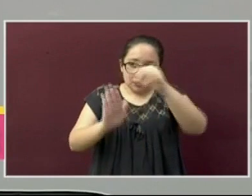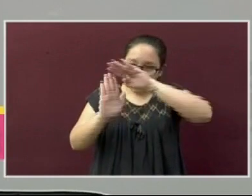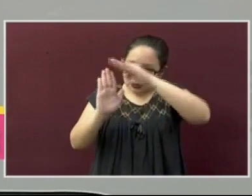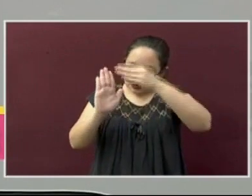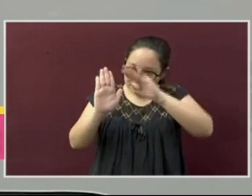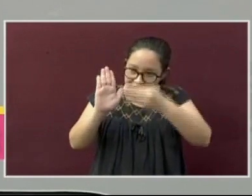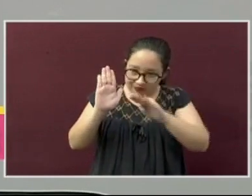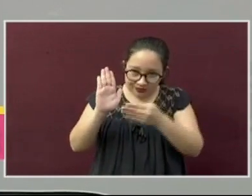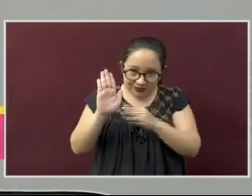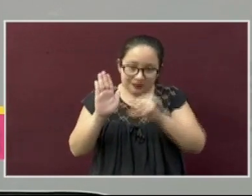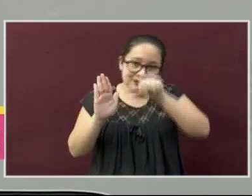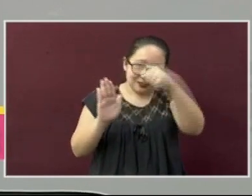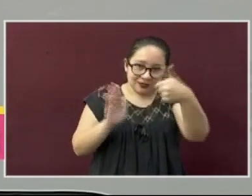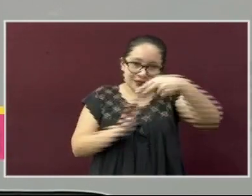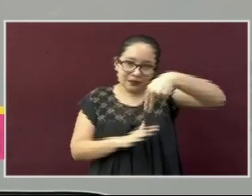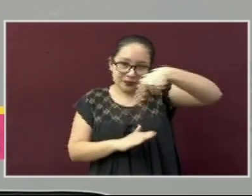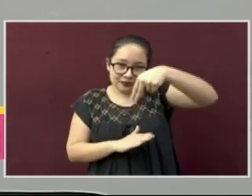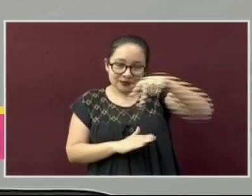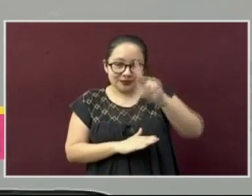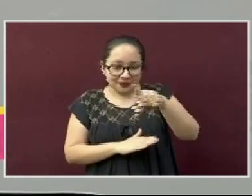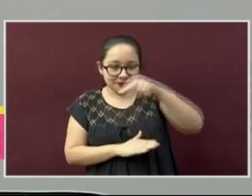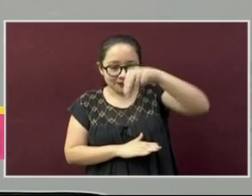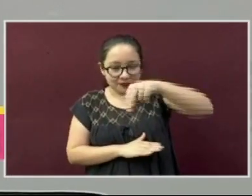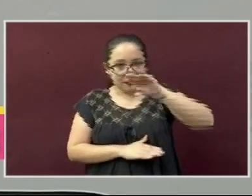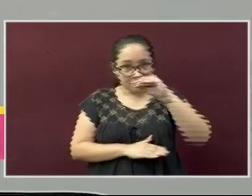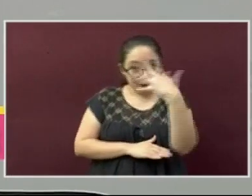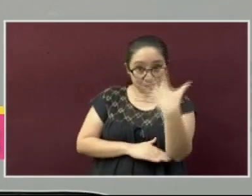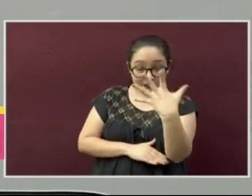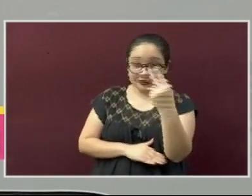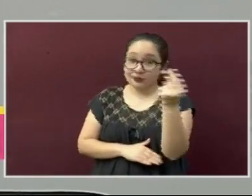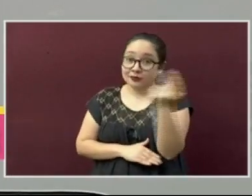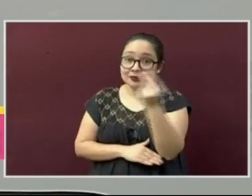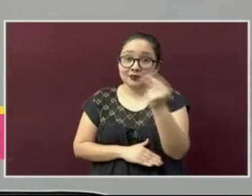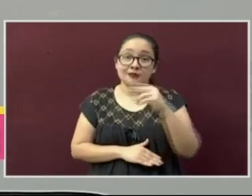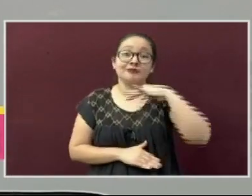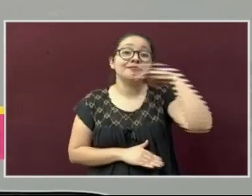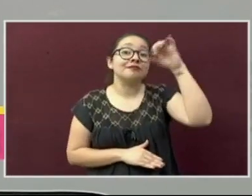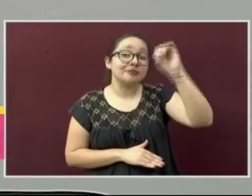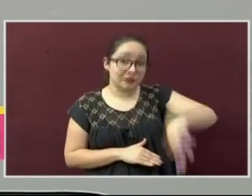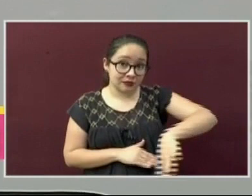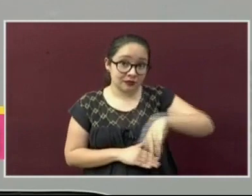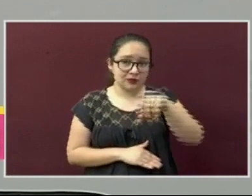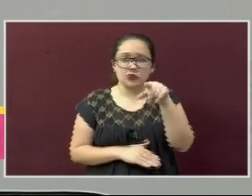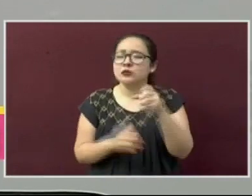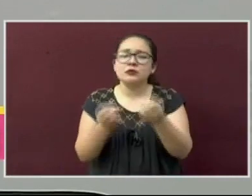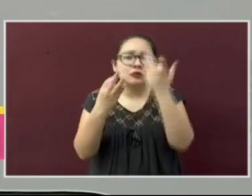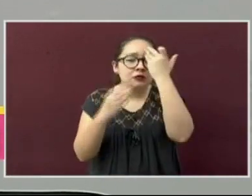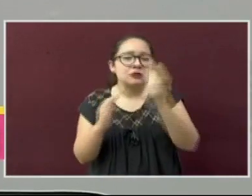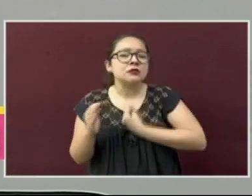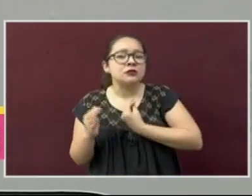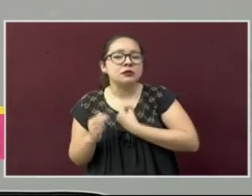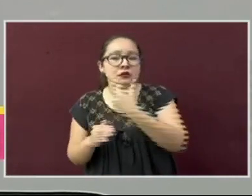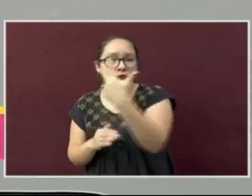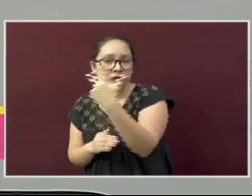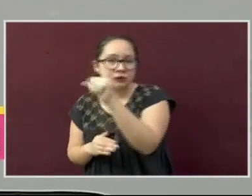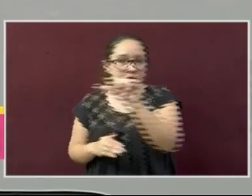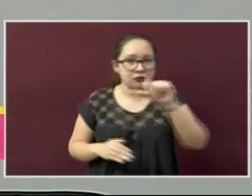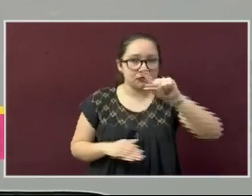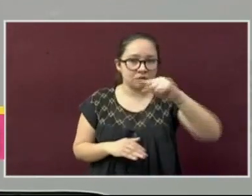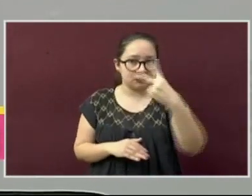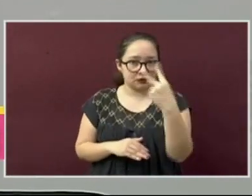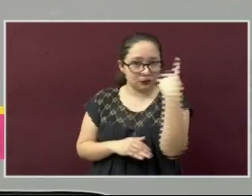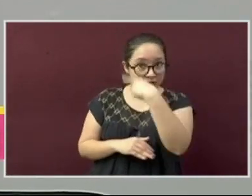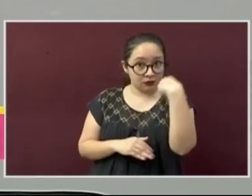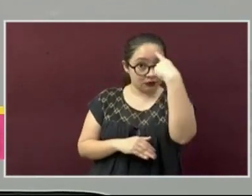los KN95 son desechables. Tienen un tiempo de uso que va de 8 a 72 horas, por lo que una vez